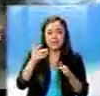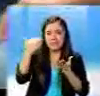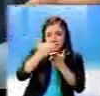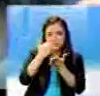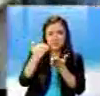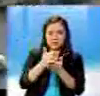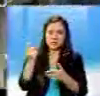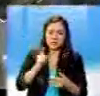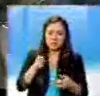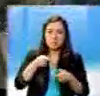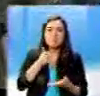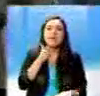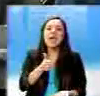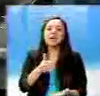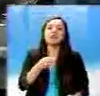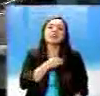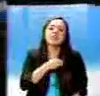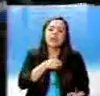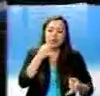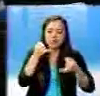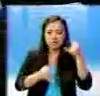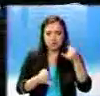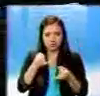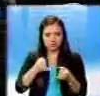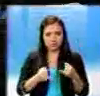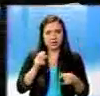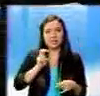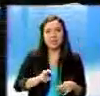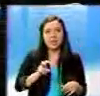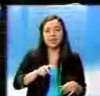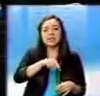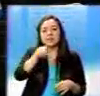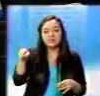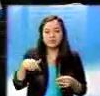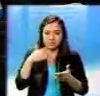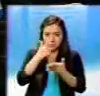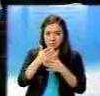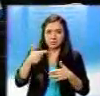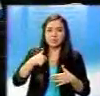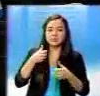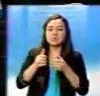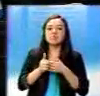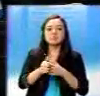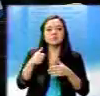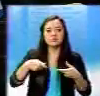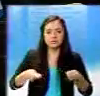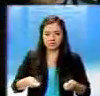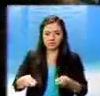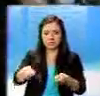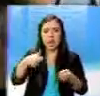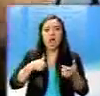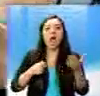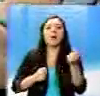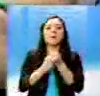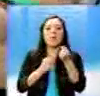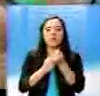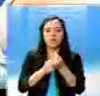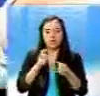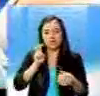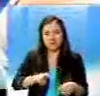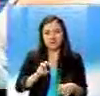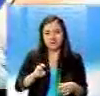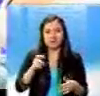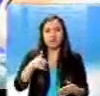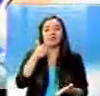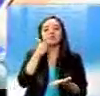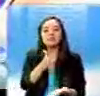mordidas? Los perros quieren un trato justo. Los mejores amigos del hombre llegaron encabezados por este diputado. ¡Otro chucho!